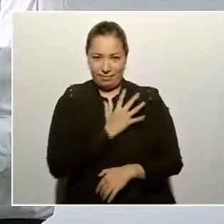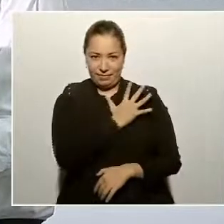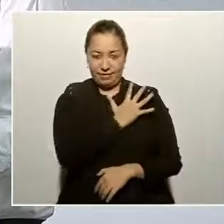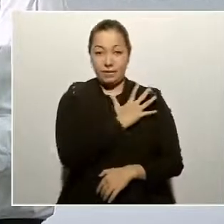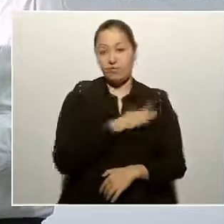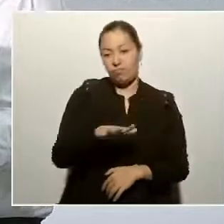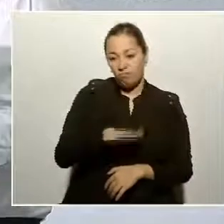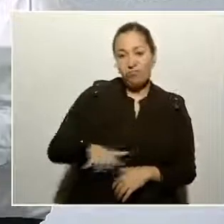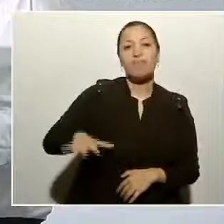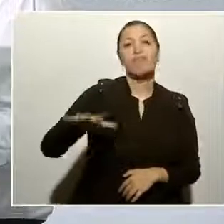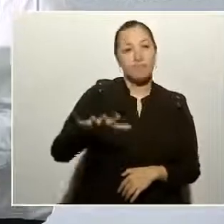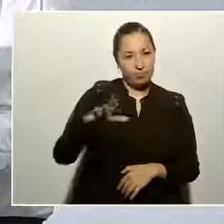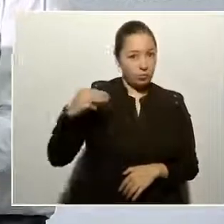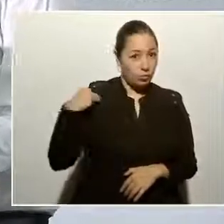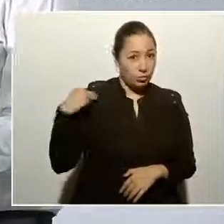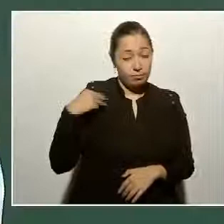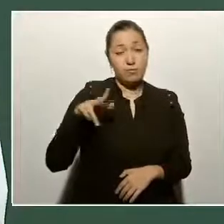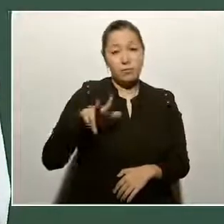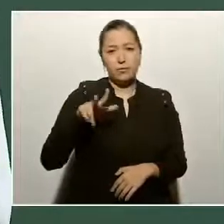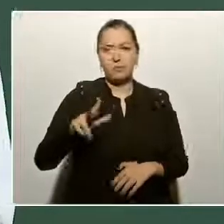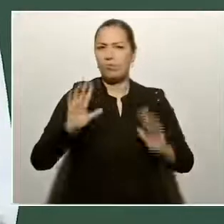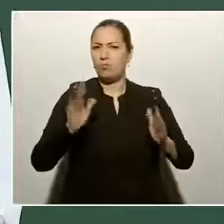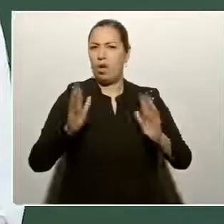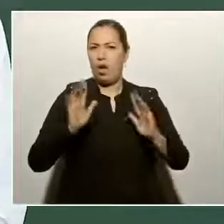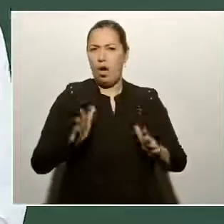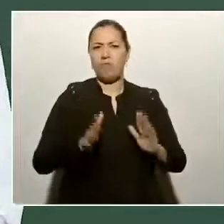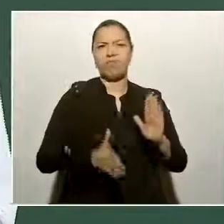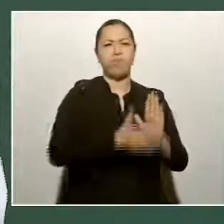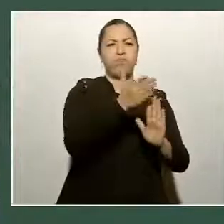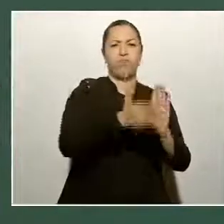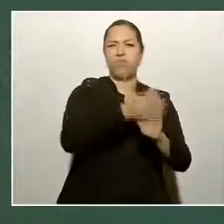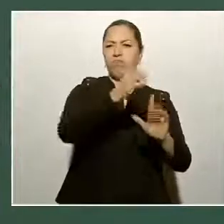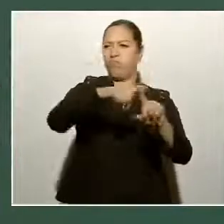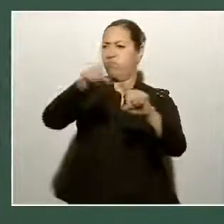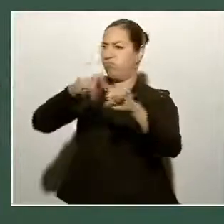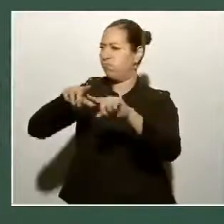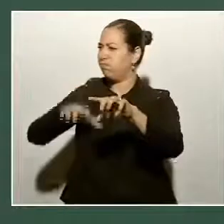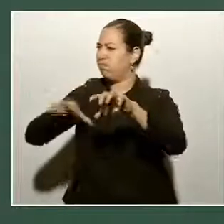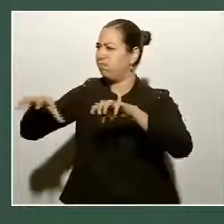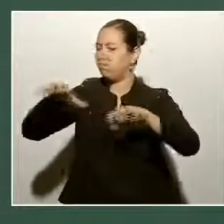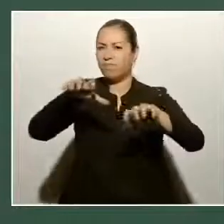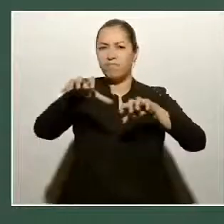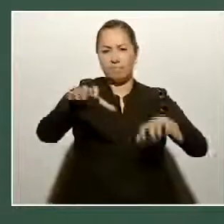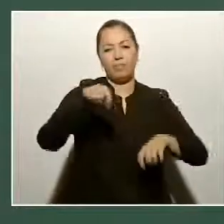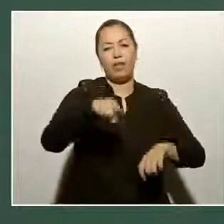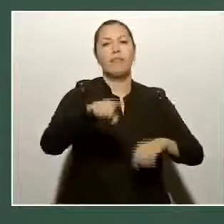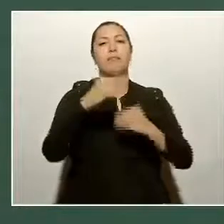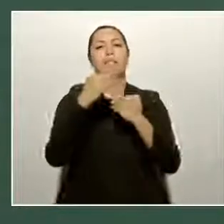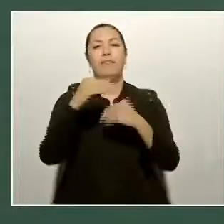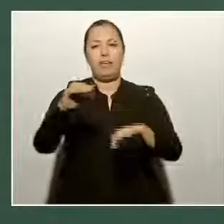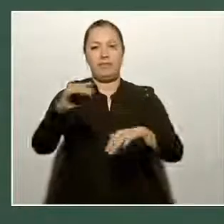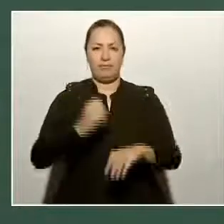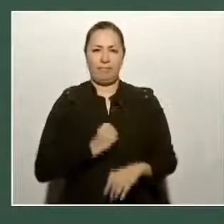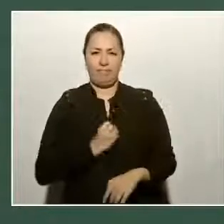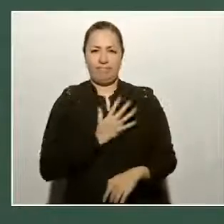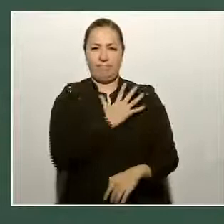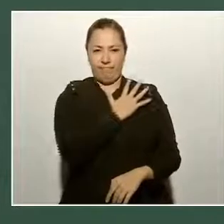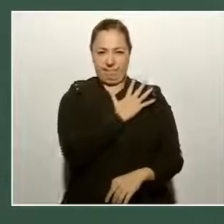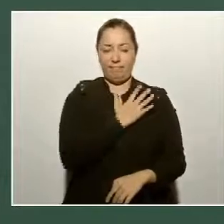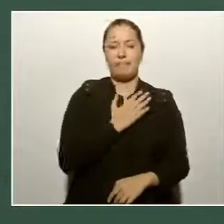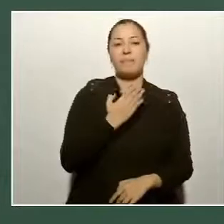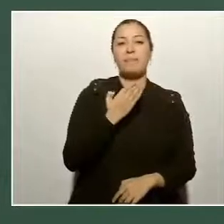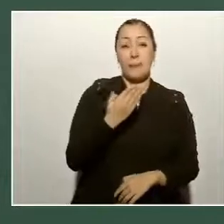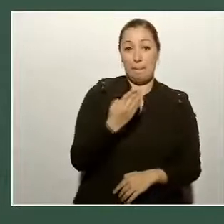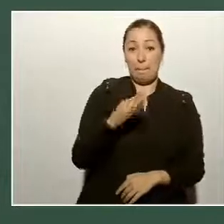Ya se están construyendo estas sucursales del Banco del Bienestar, están a cargo